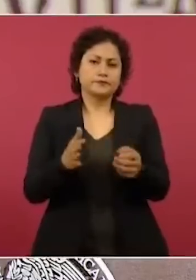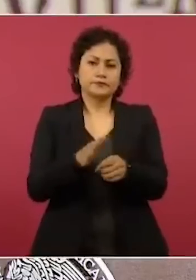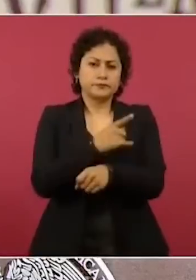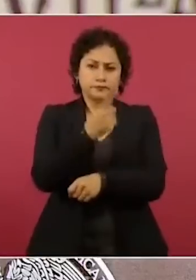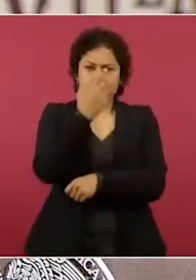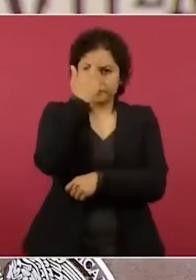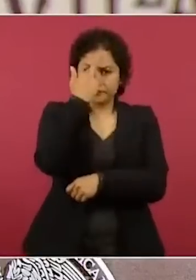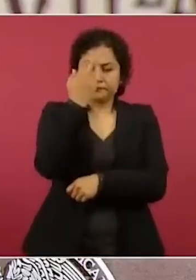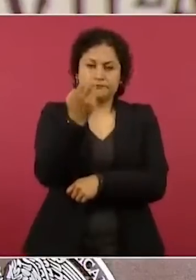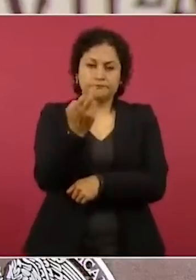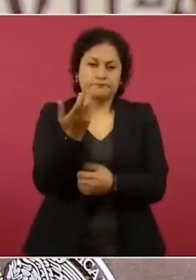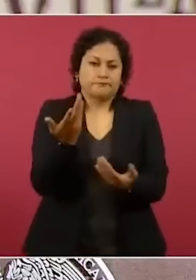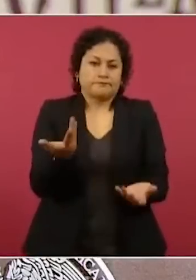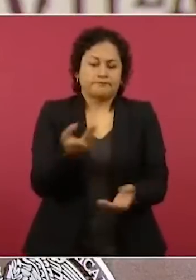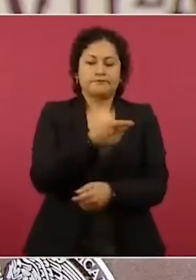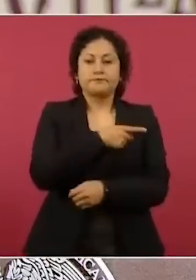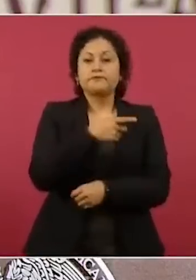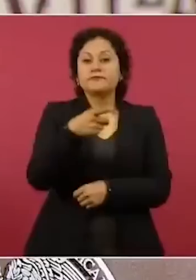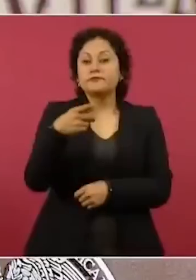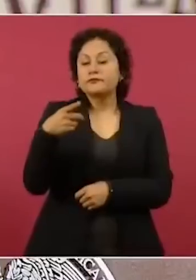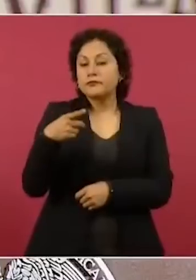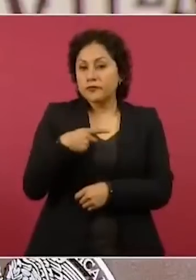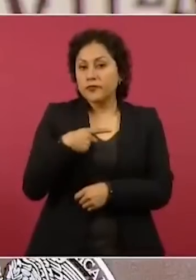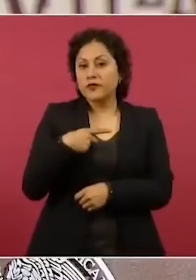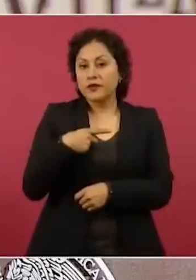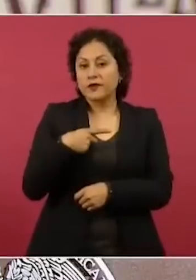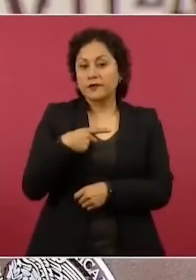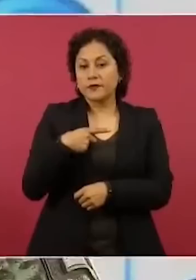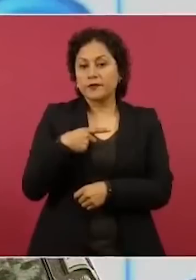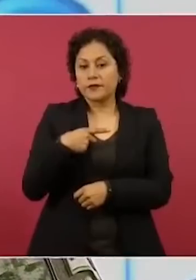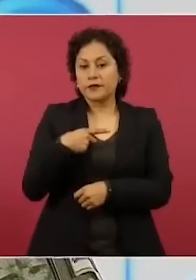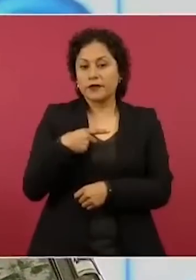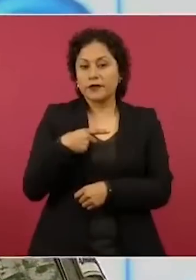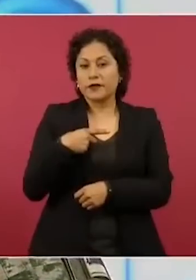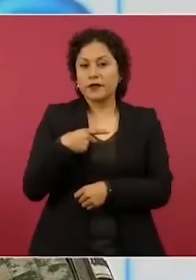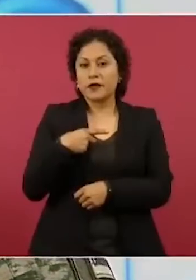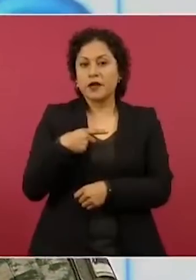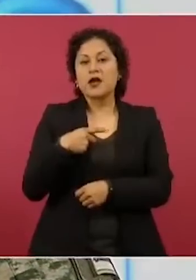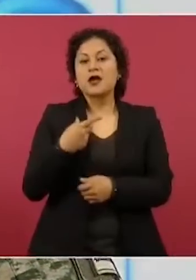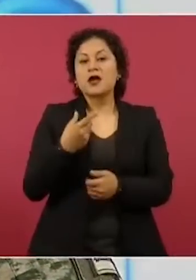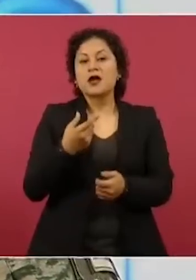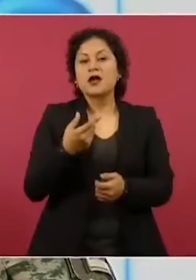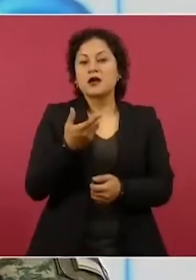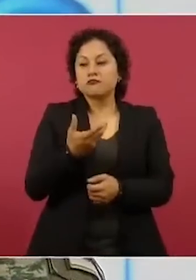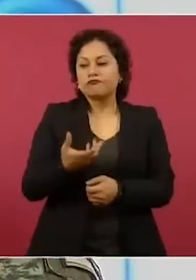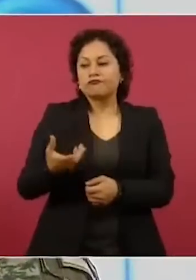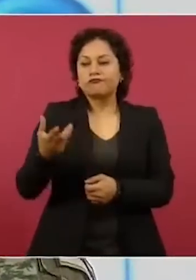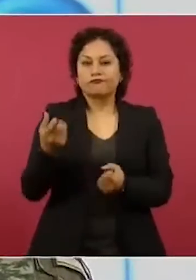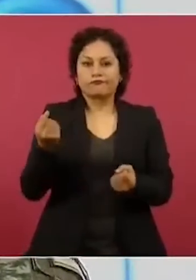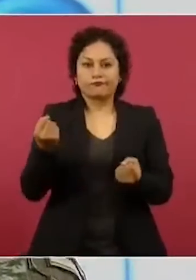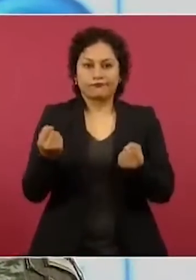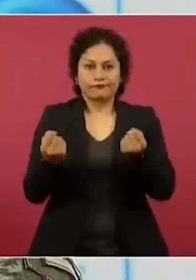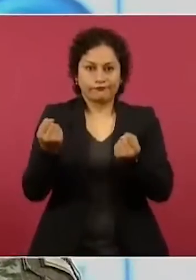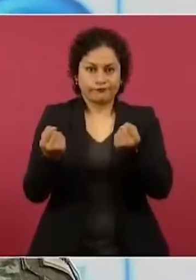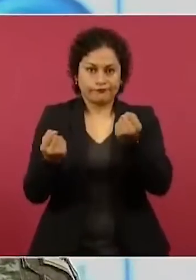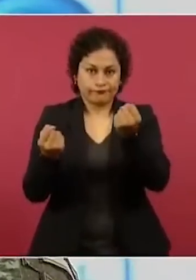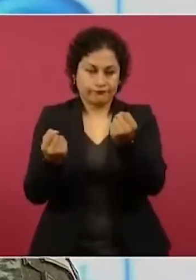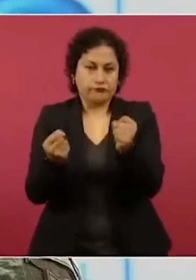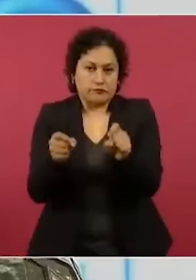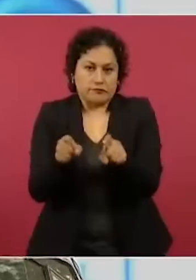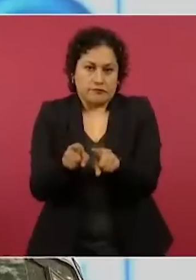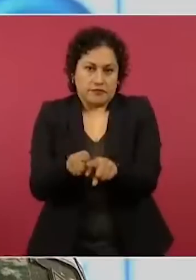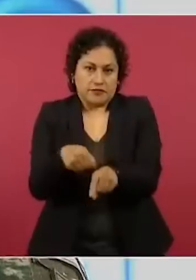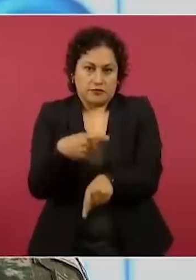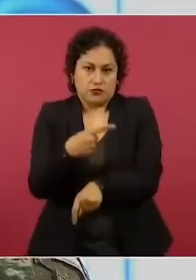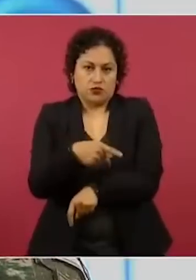inicialmente en algunos vehículos que se utilizan en la Guardia de manera